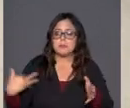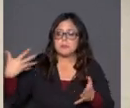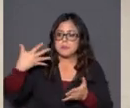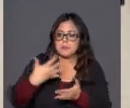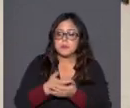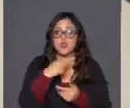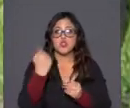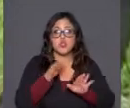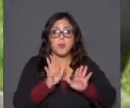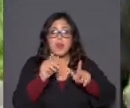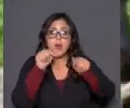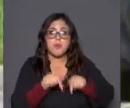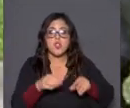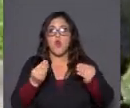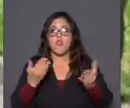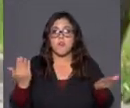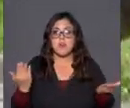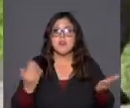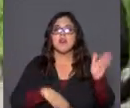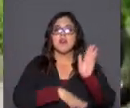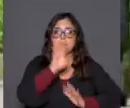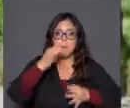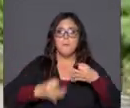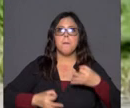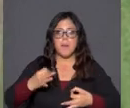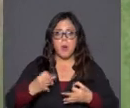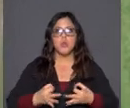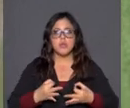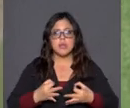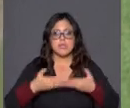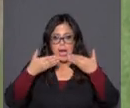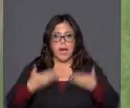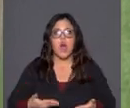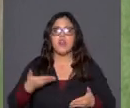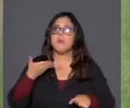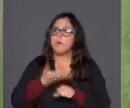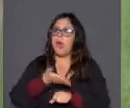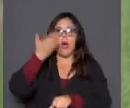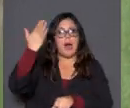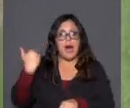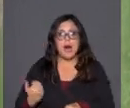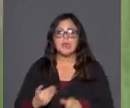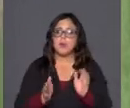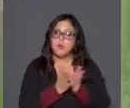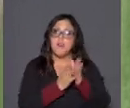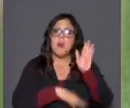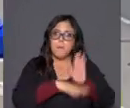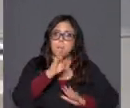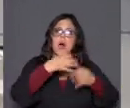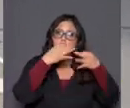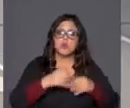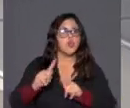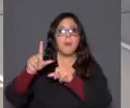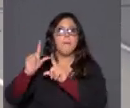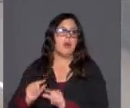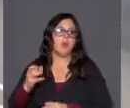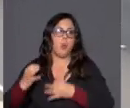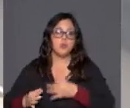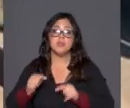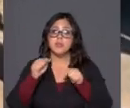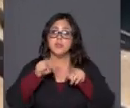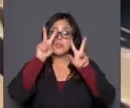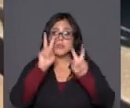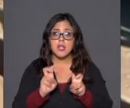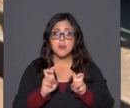esperamos aquí es que haya, obviamente, más justicia de una buena vez, lo que hemos pedido desde siempre, que sea más justicia y no menos justicia. Y en ese sentido, que